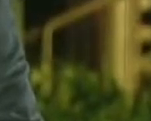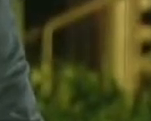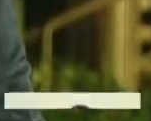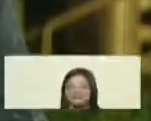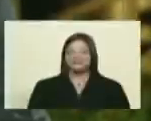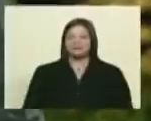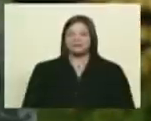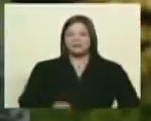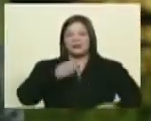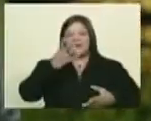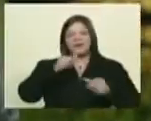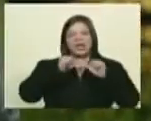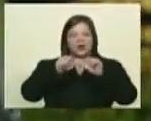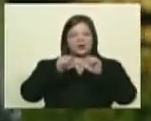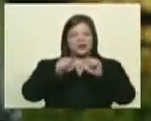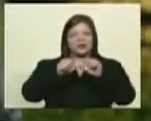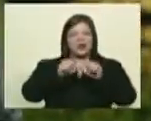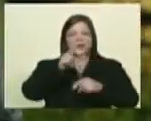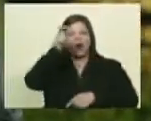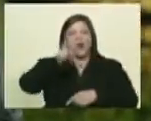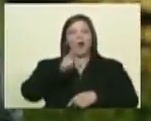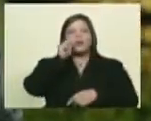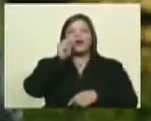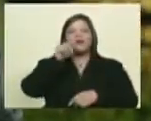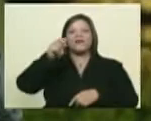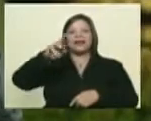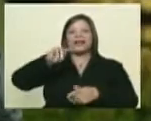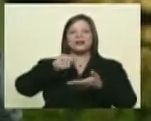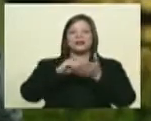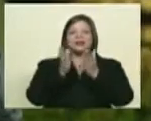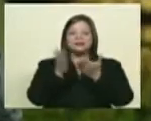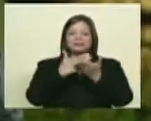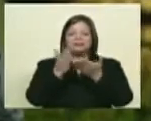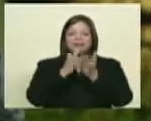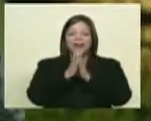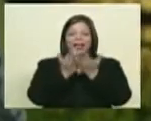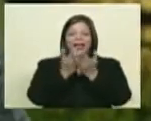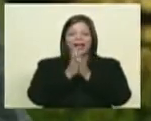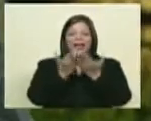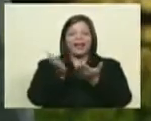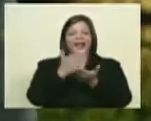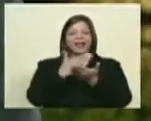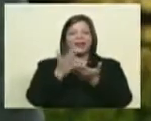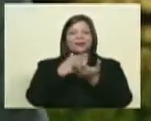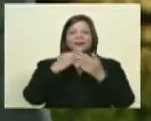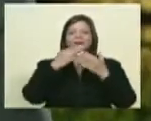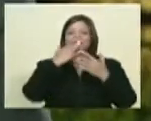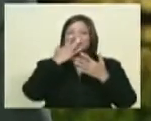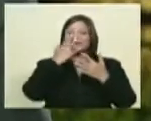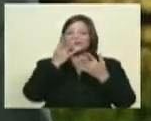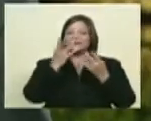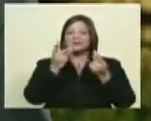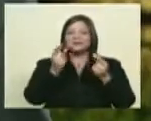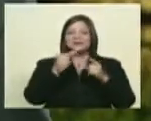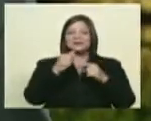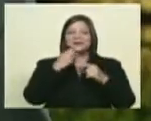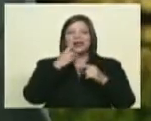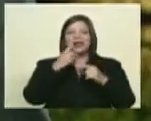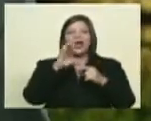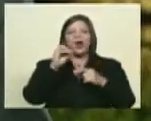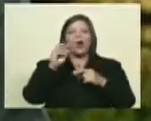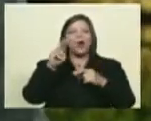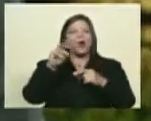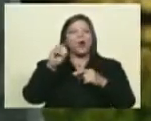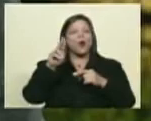Bien, continuamos con Fernando Casado. Y mira, pasamos estas páginas y tienen un ligero olor a Cocuy.